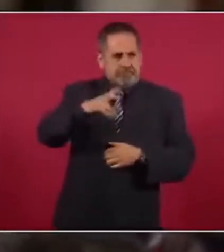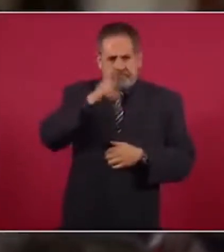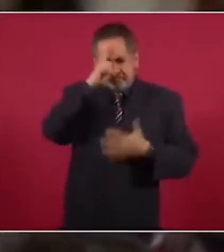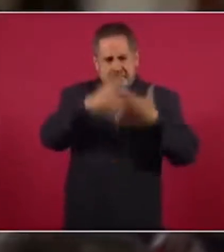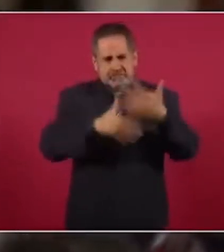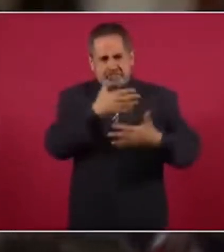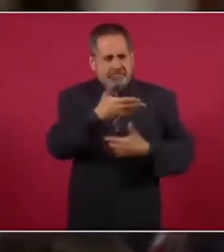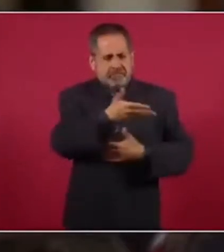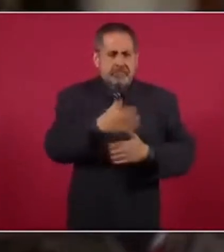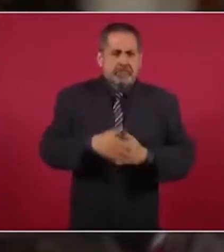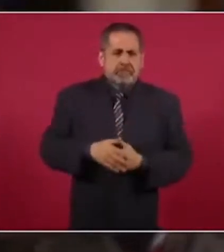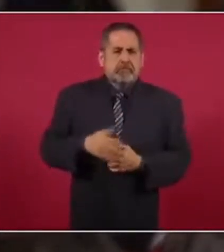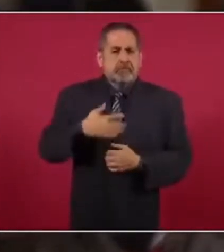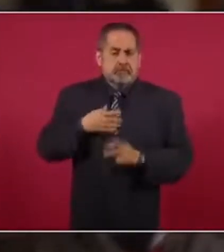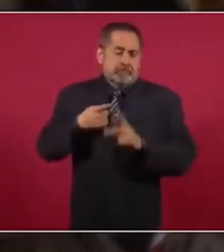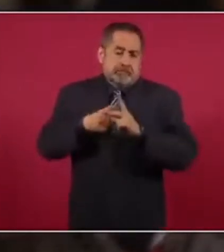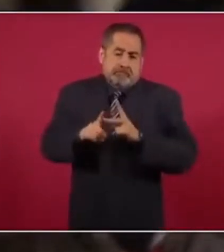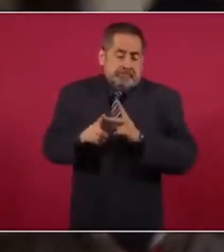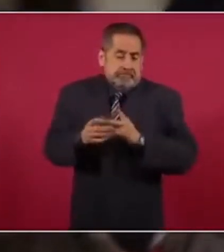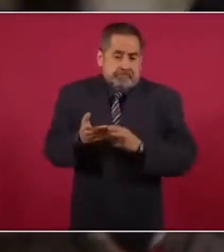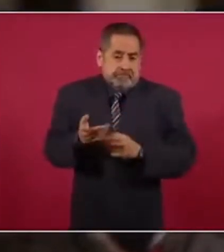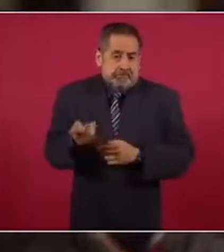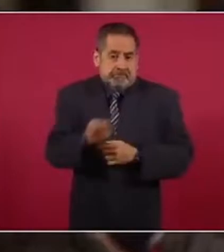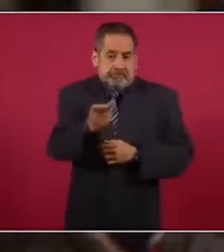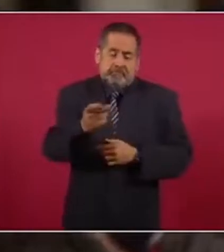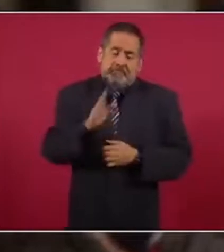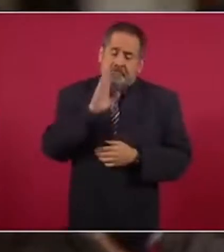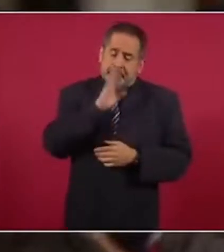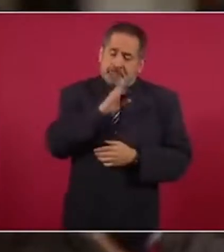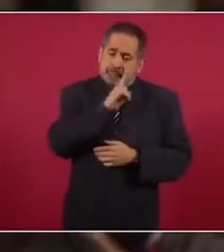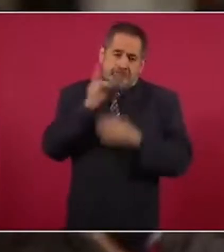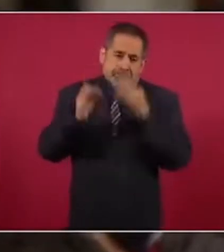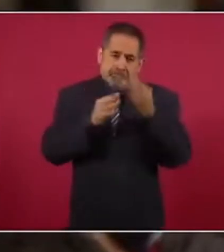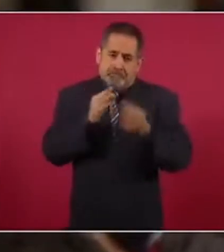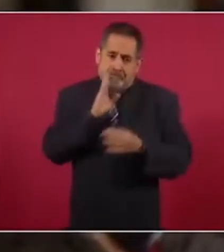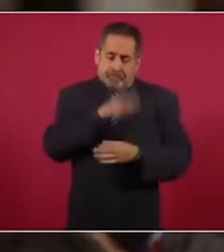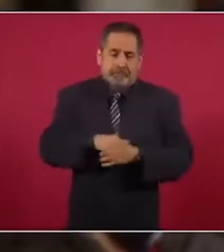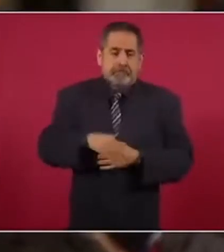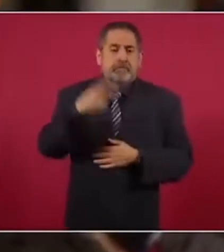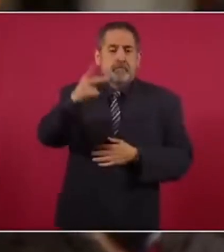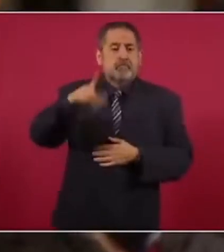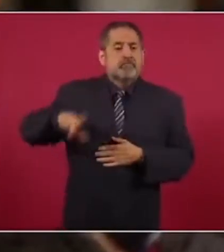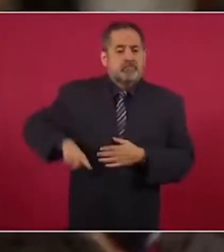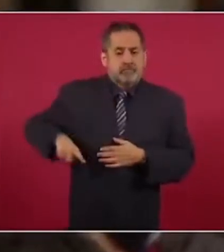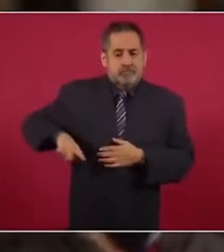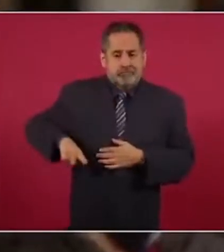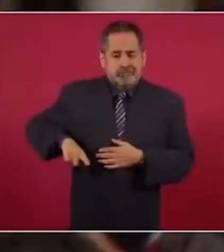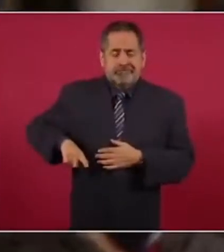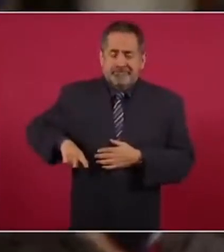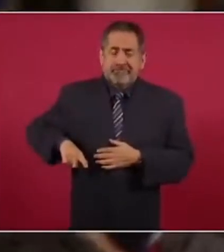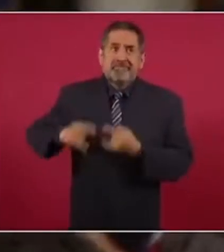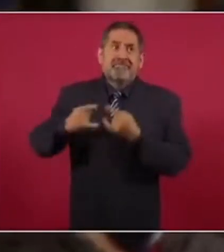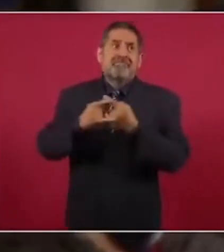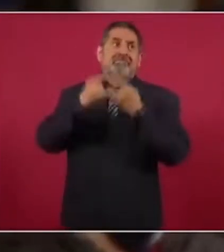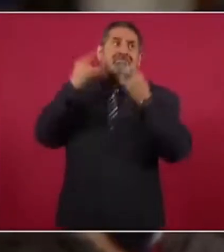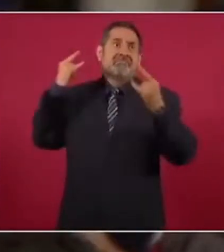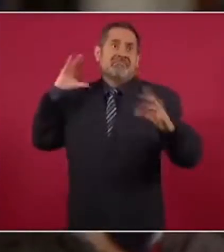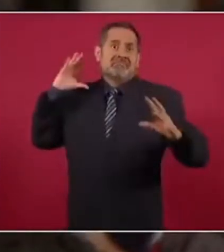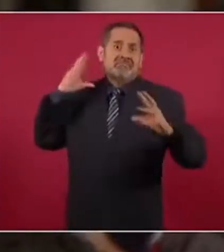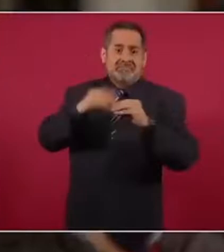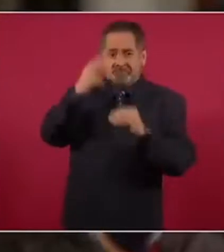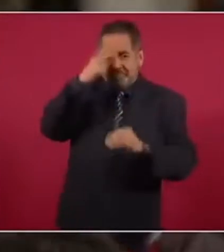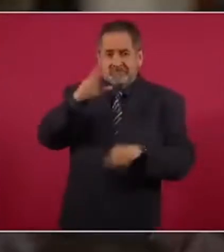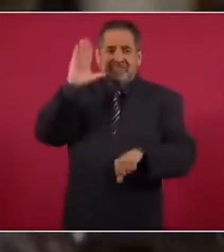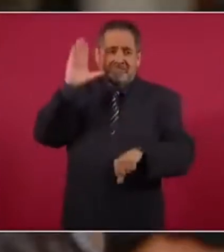tengo que comenzar con malas noticias. Su gobierno ya es el más violento en la historia moderna de México.